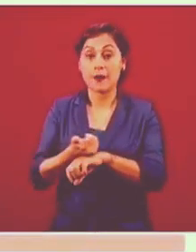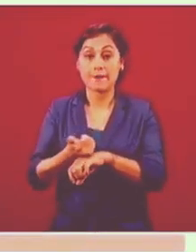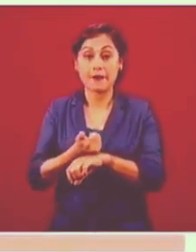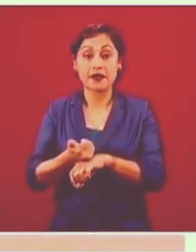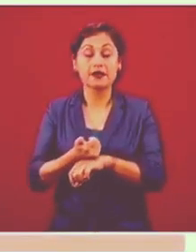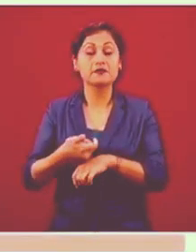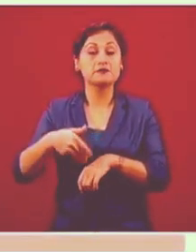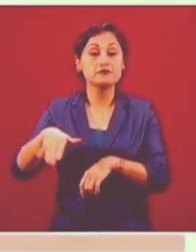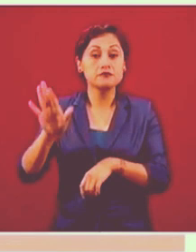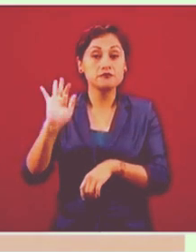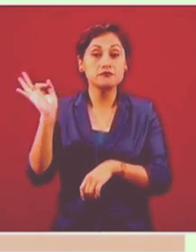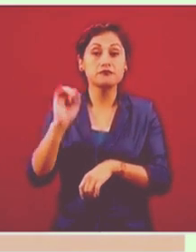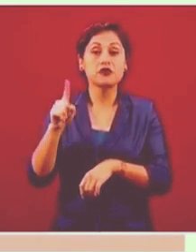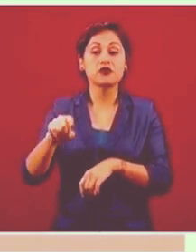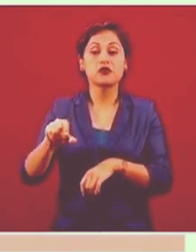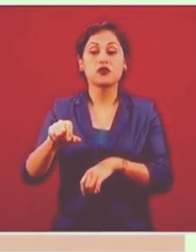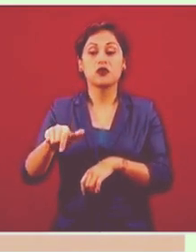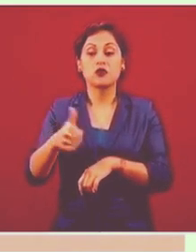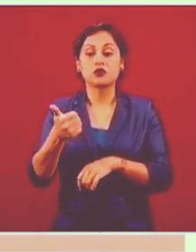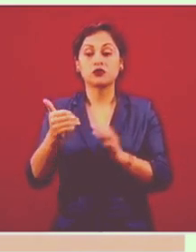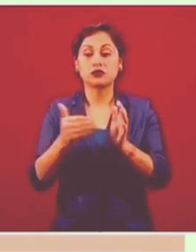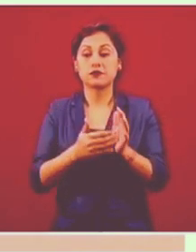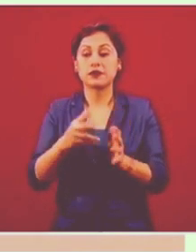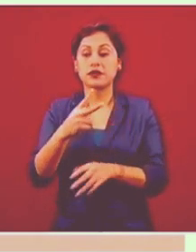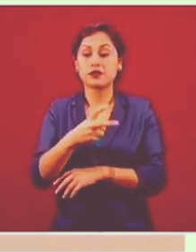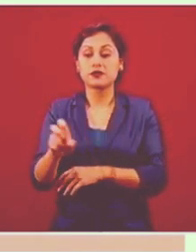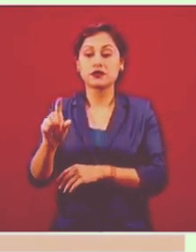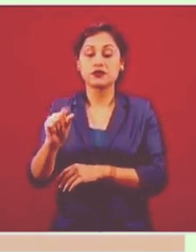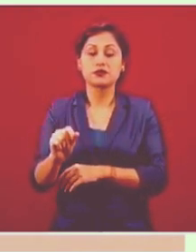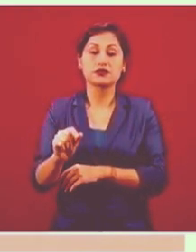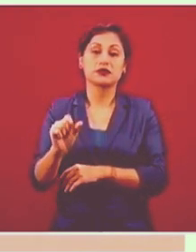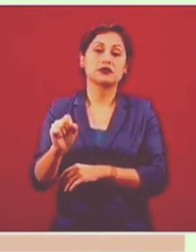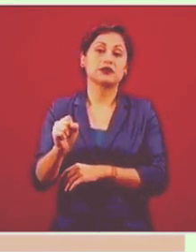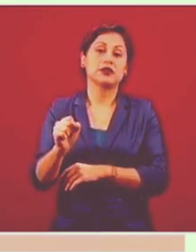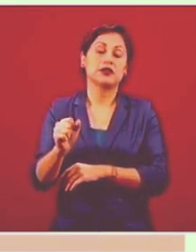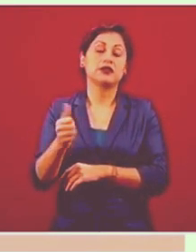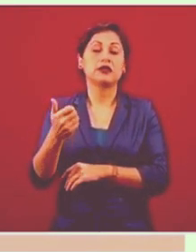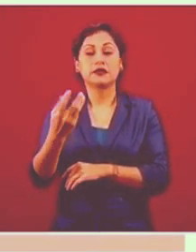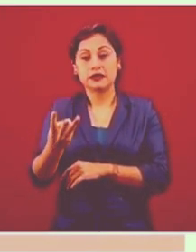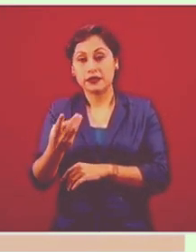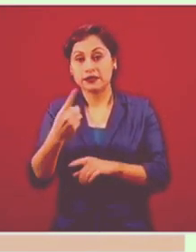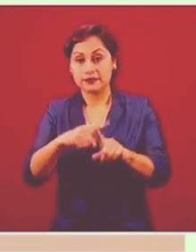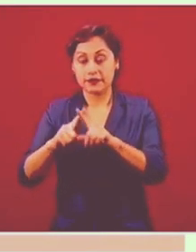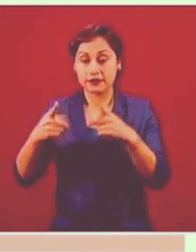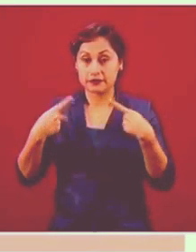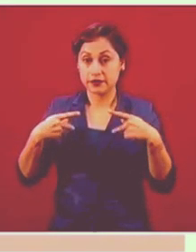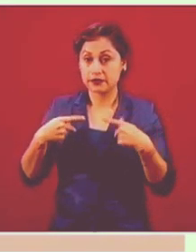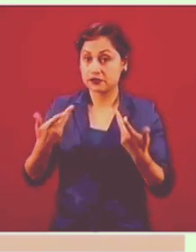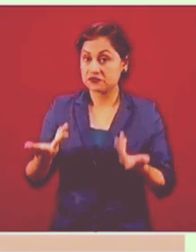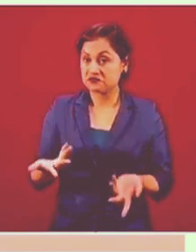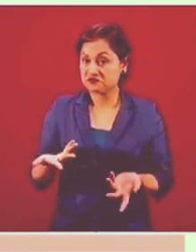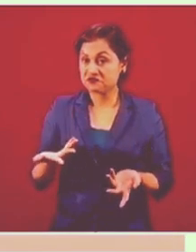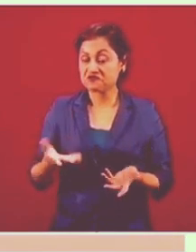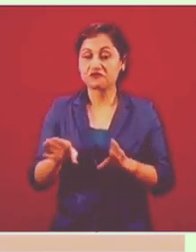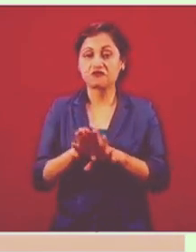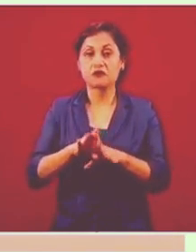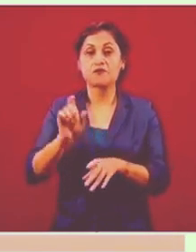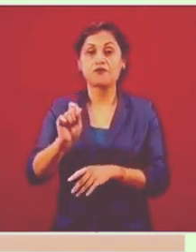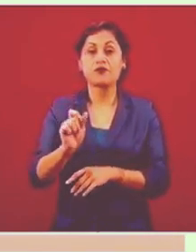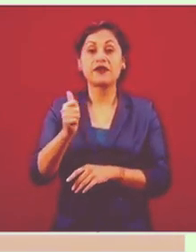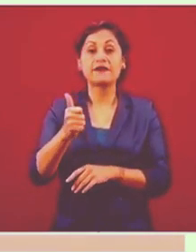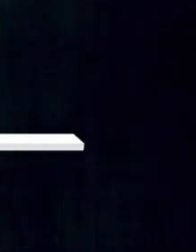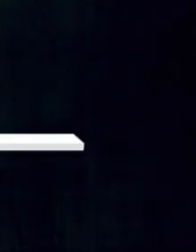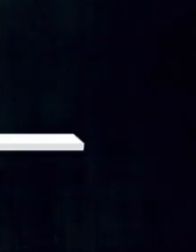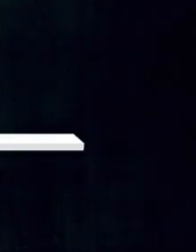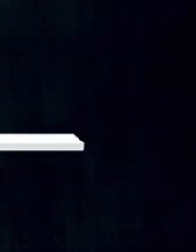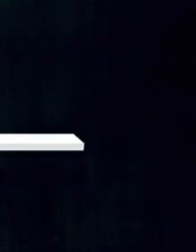263 casos, es decir, 26% de lo que se había